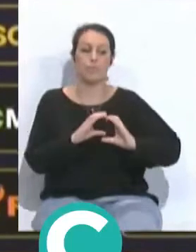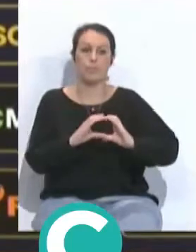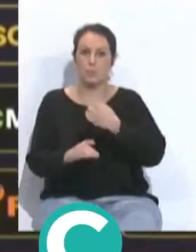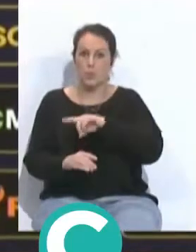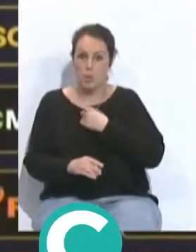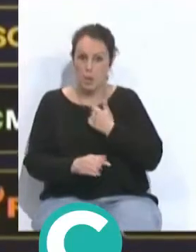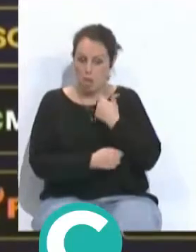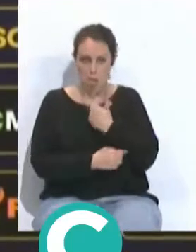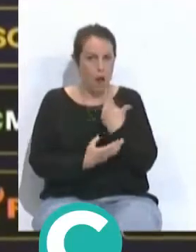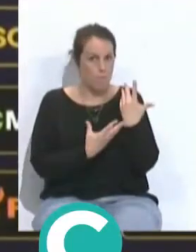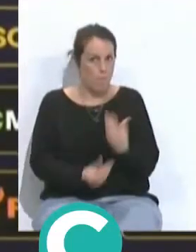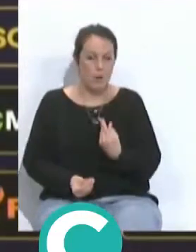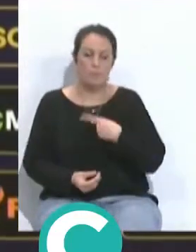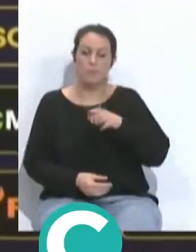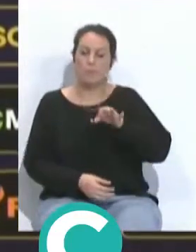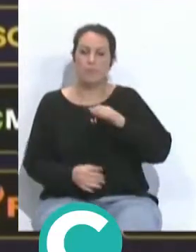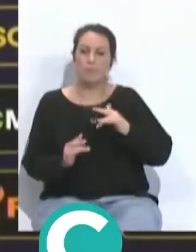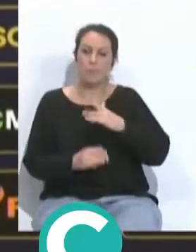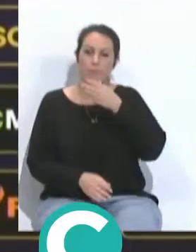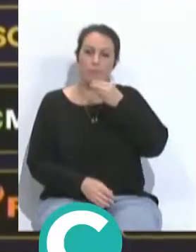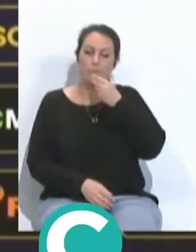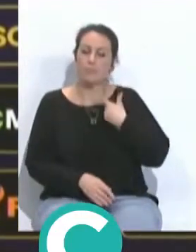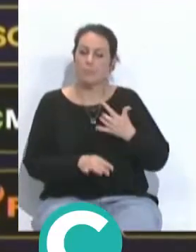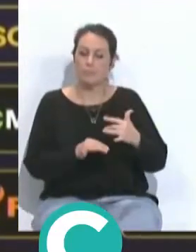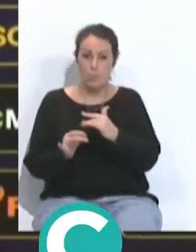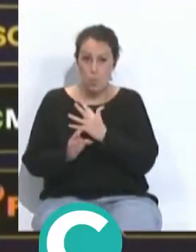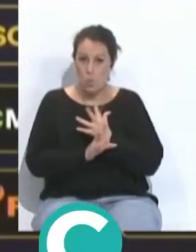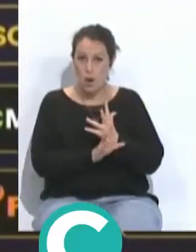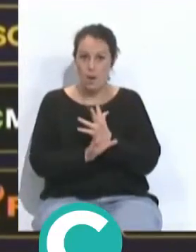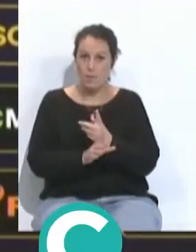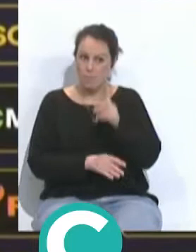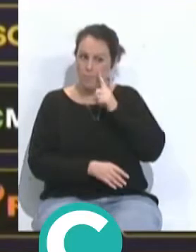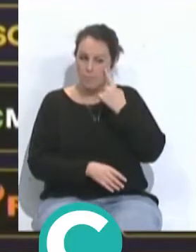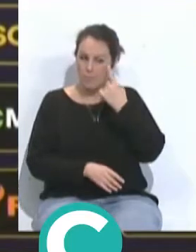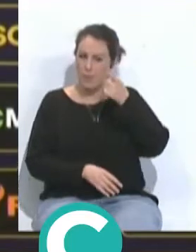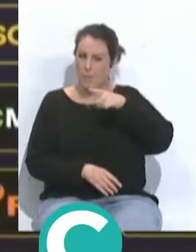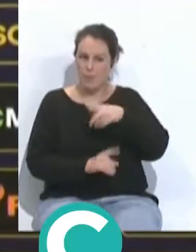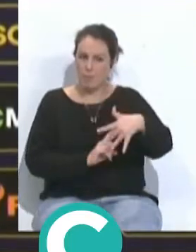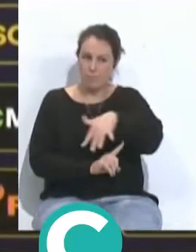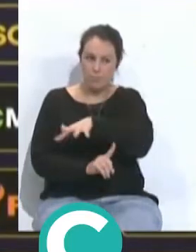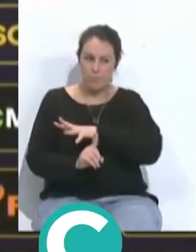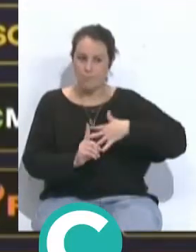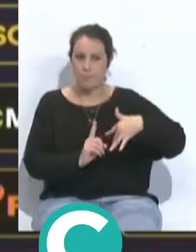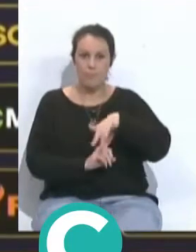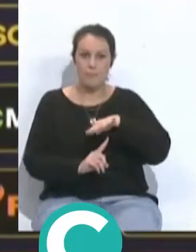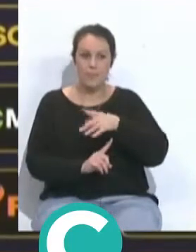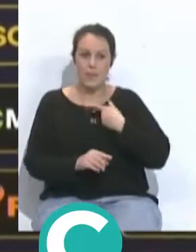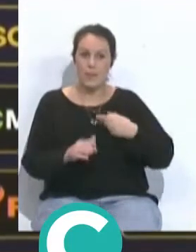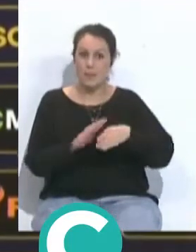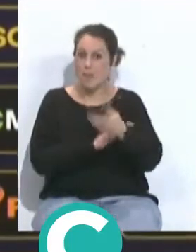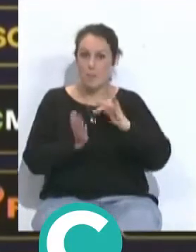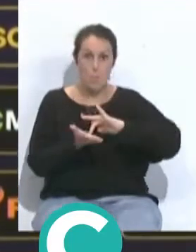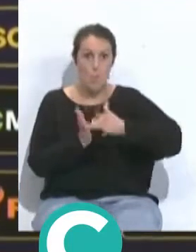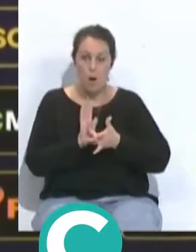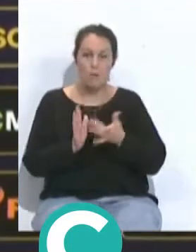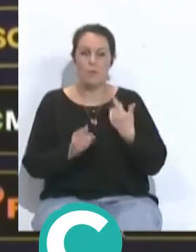tendremos mucho a decir, ¿no? La verdad que es un partido bonito de jugar. Fíjate también un poco lo que es el entorno, ¿no? El enclave, ¿no? Las entradas se han